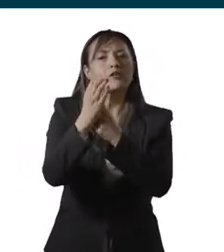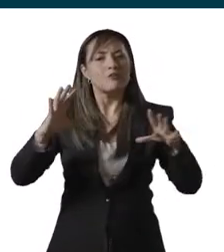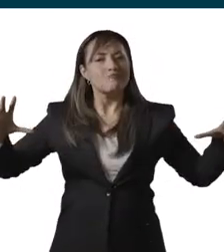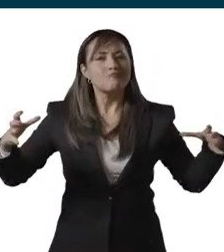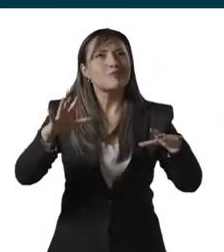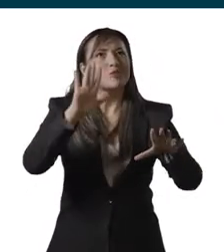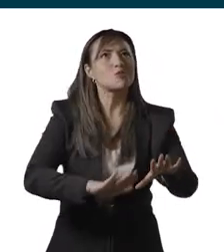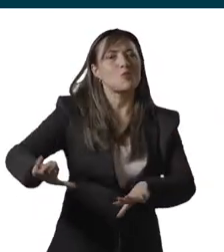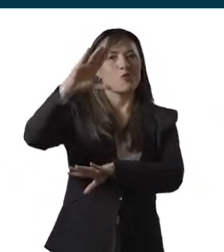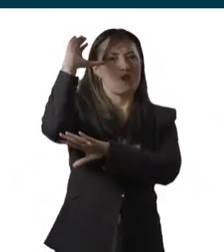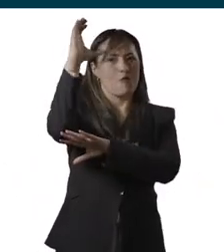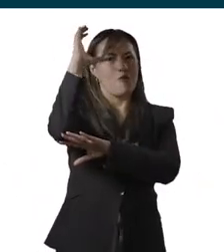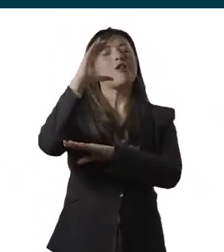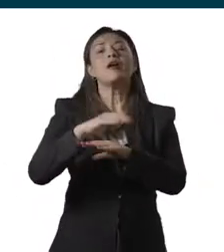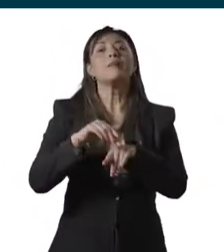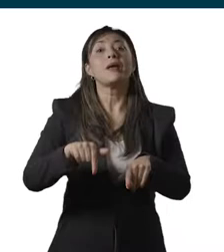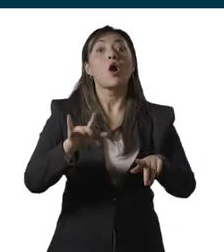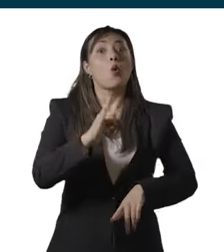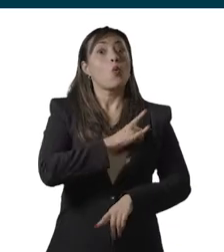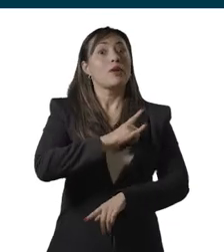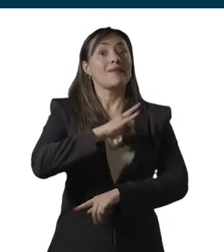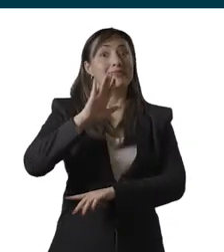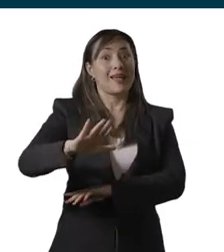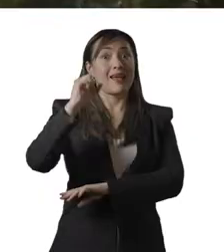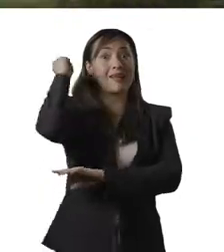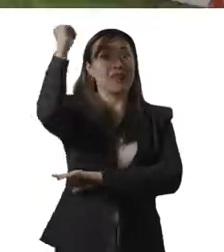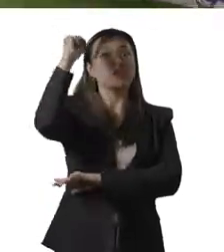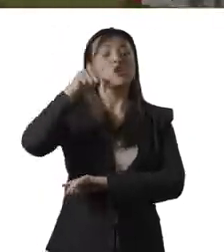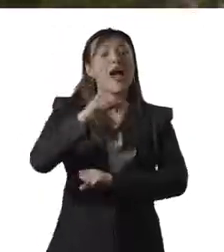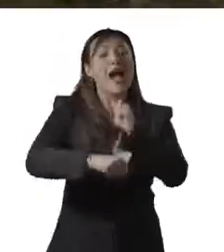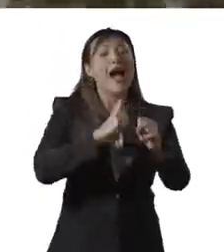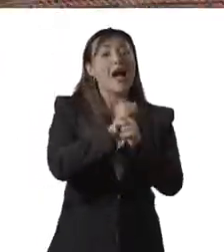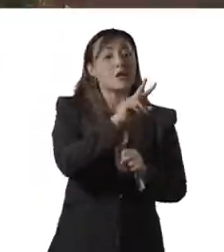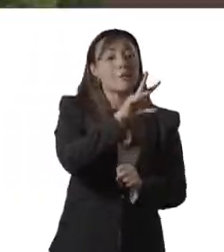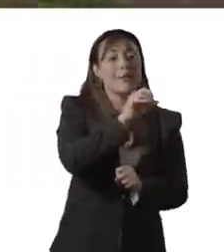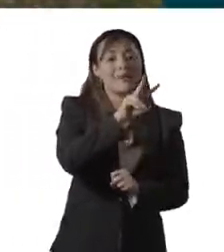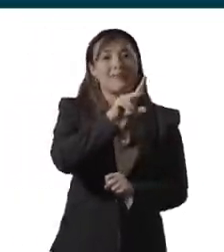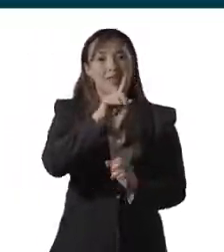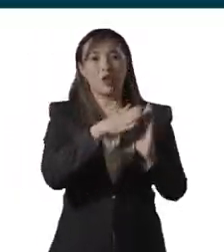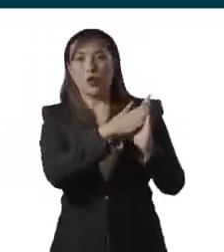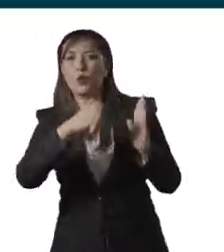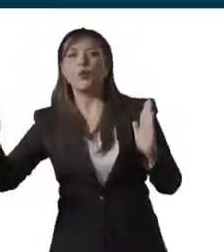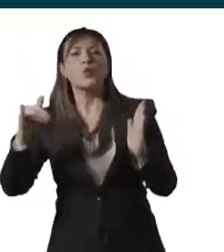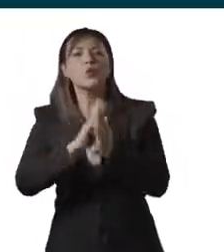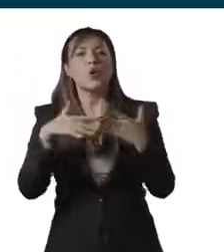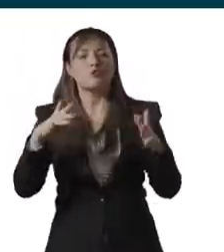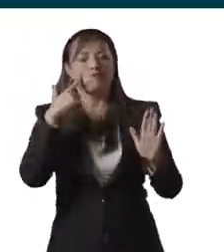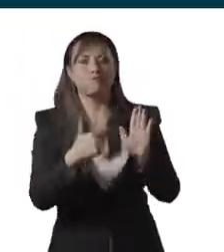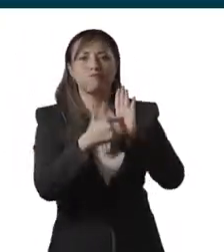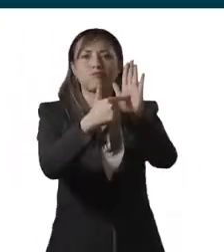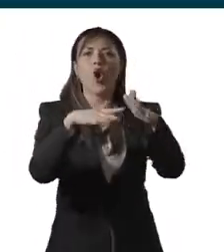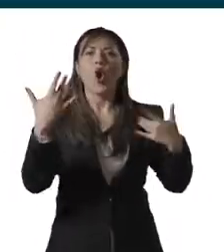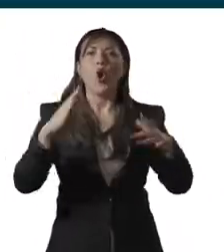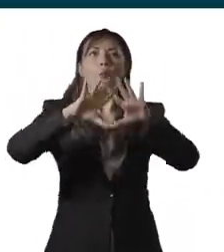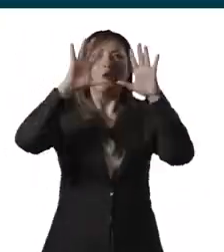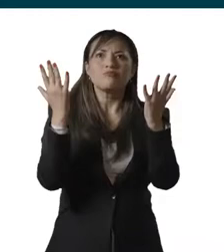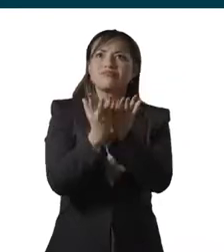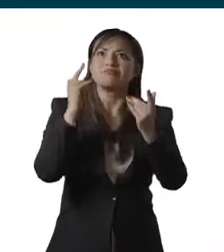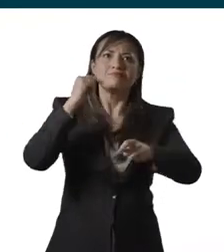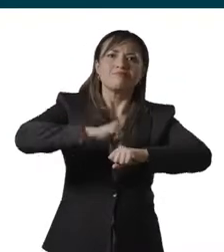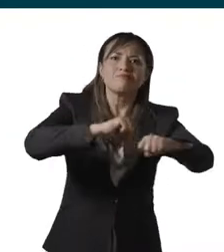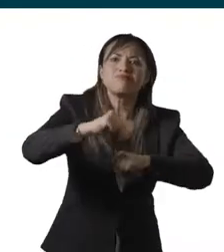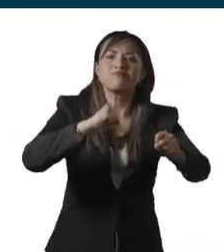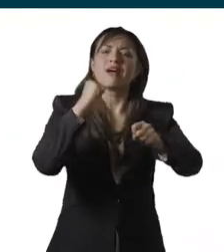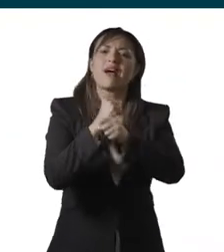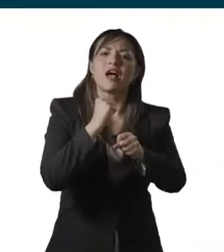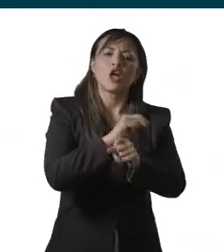Científico y Colectivo de Nación Para la Universidad Nacional de Colombia, la vigencia 2021 marca el cierre de su